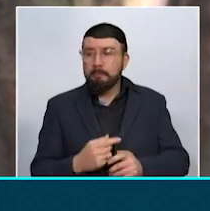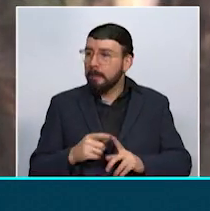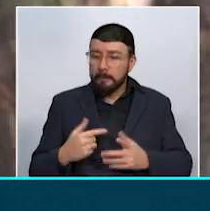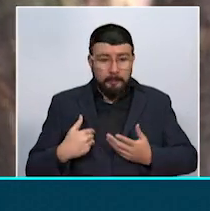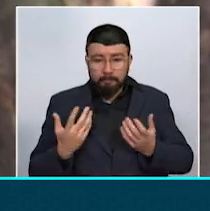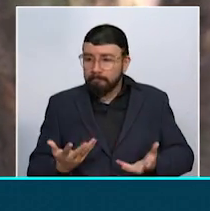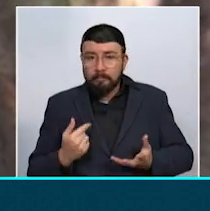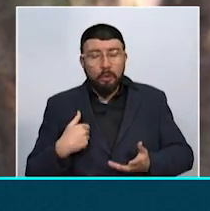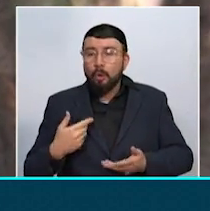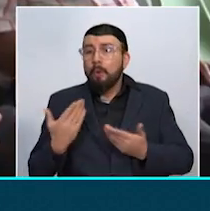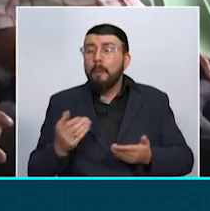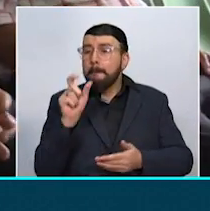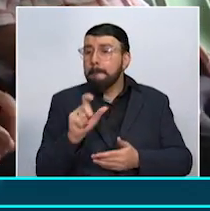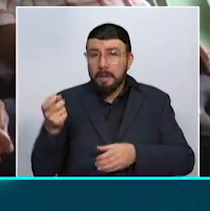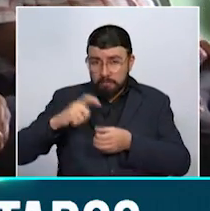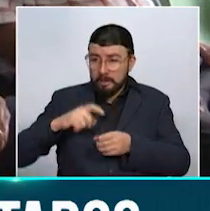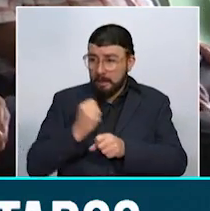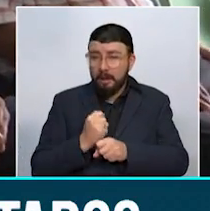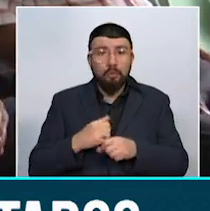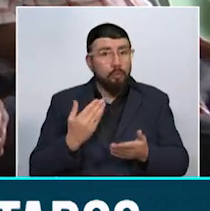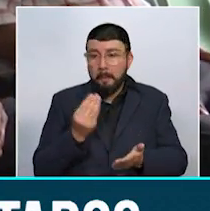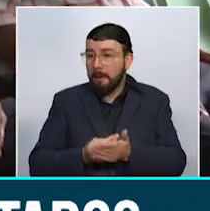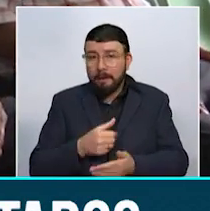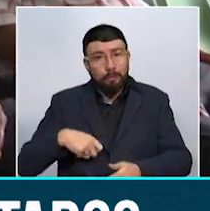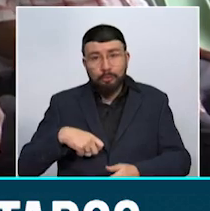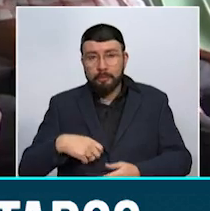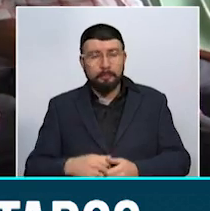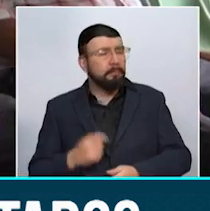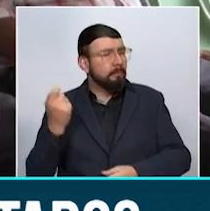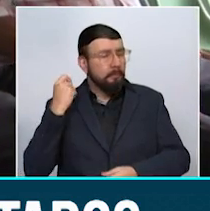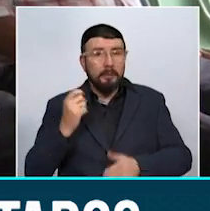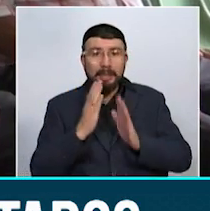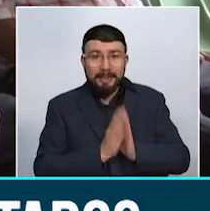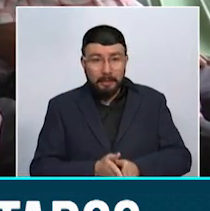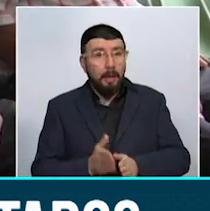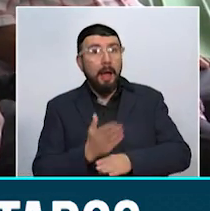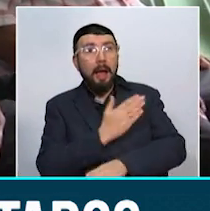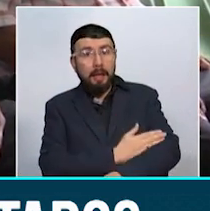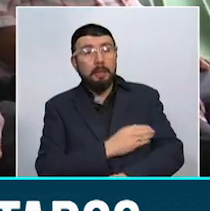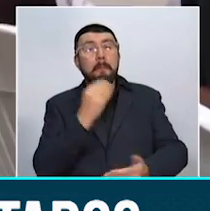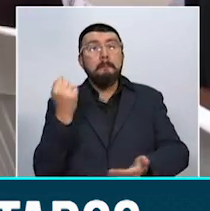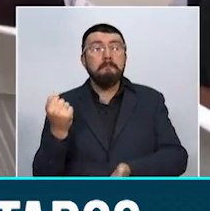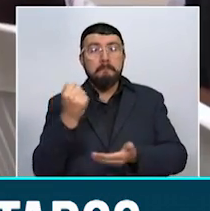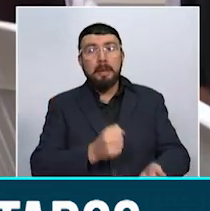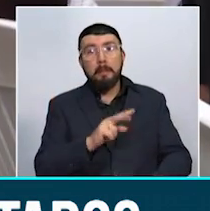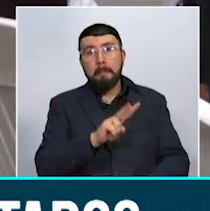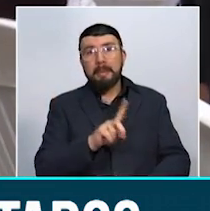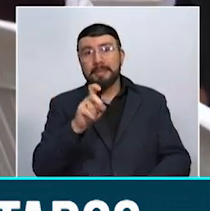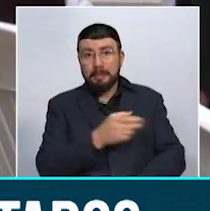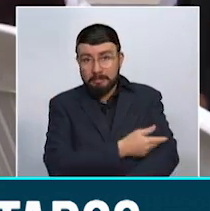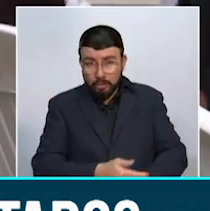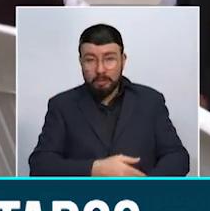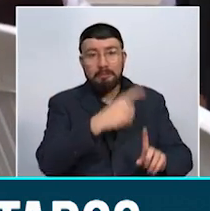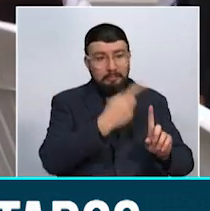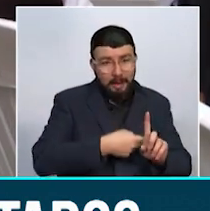con qué pagarle a nuestros empleados. Hasta el mes de diciembre la municipalidad pagaba 26 millones de pesos mensuales.